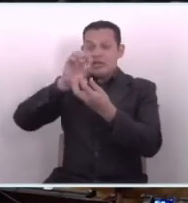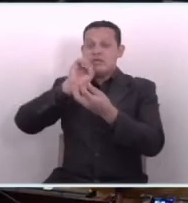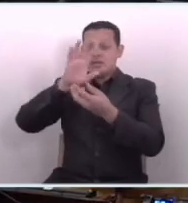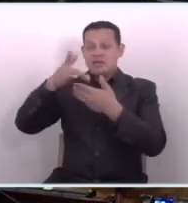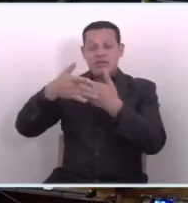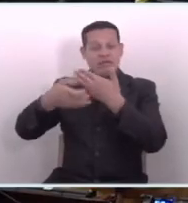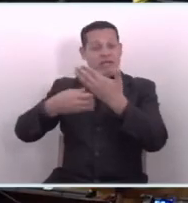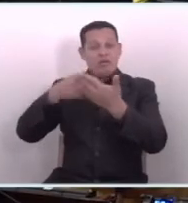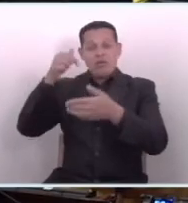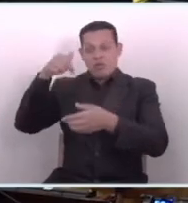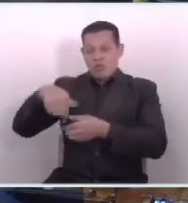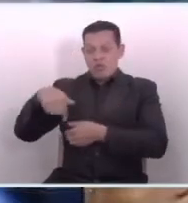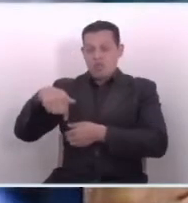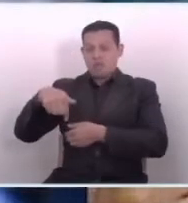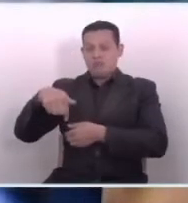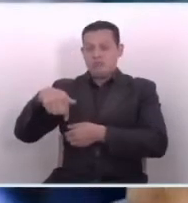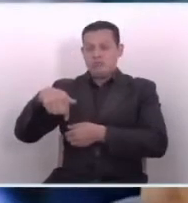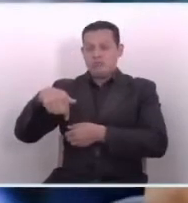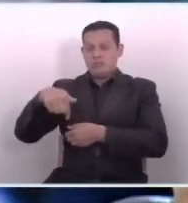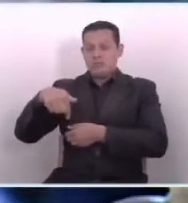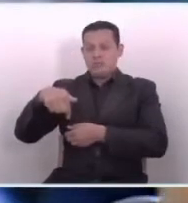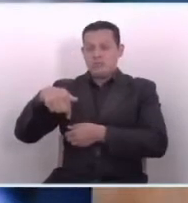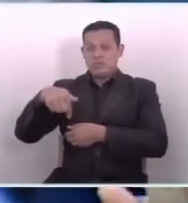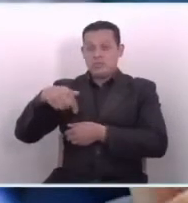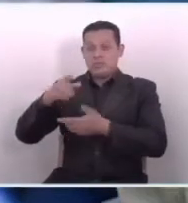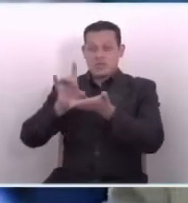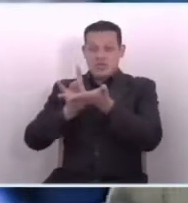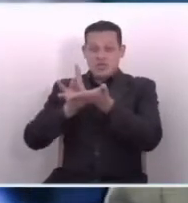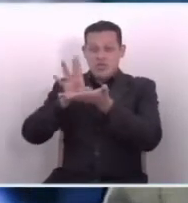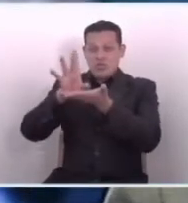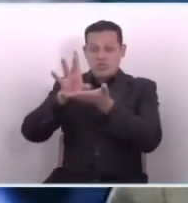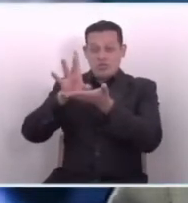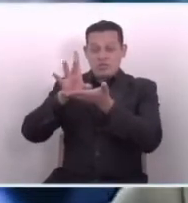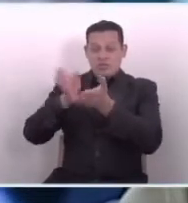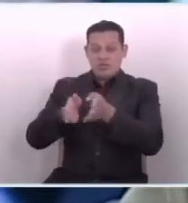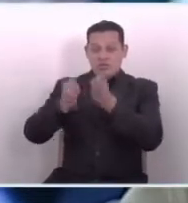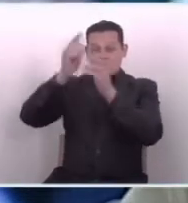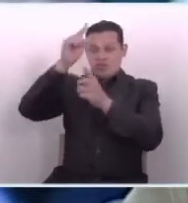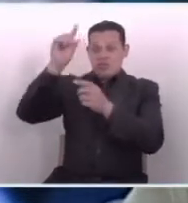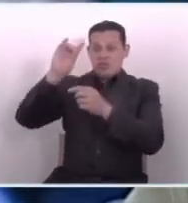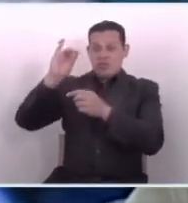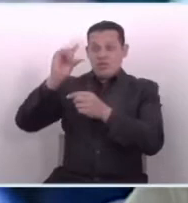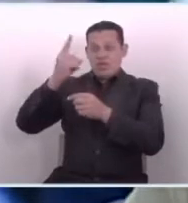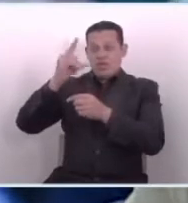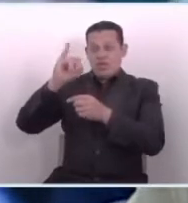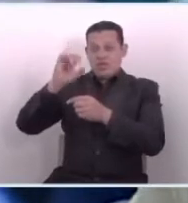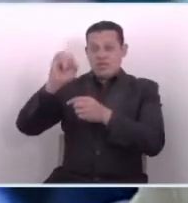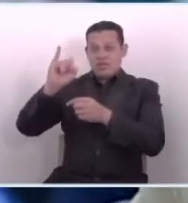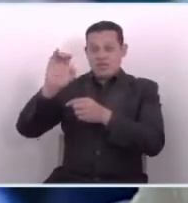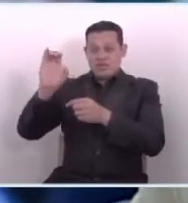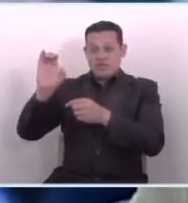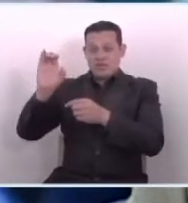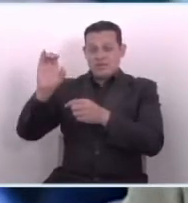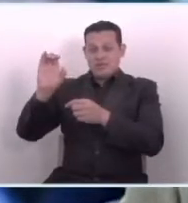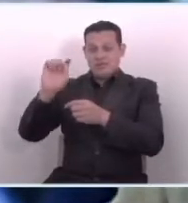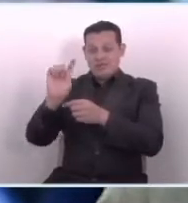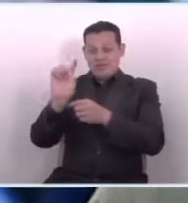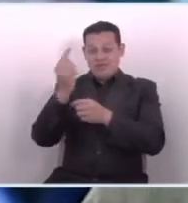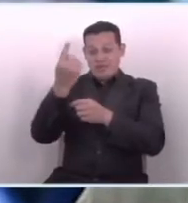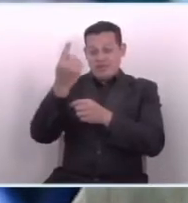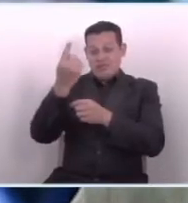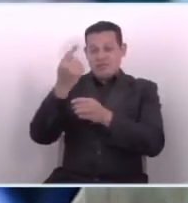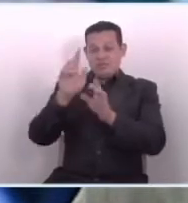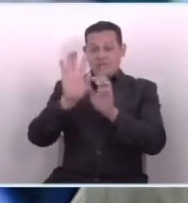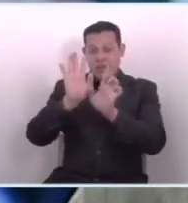pues hoy se está eliminando la Dirección General de Estadísticas y Censos. En primer lugar.